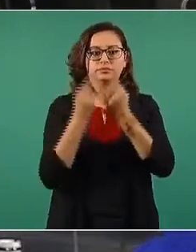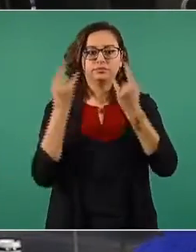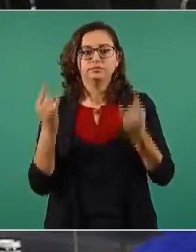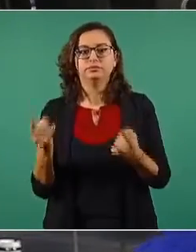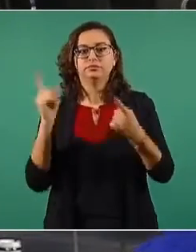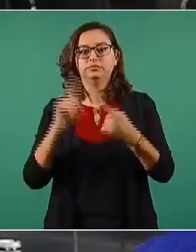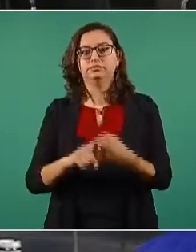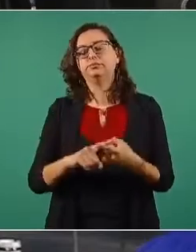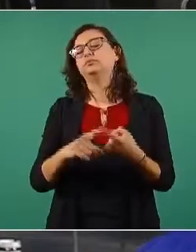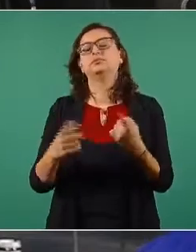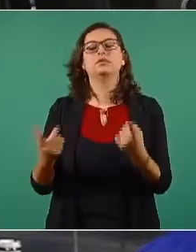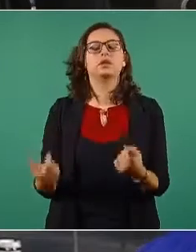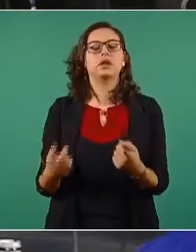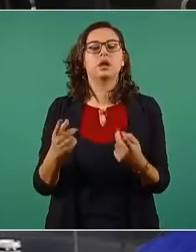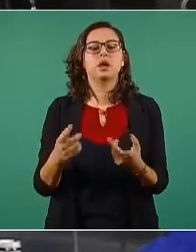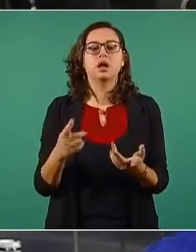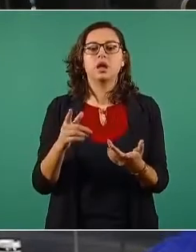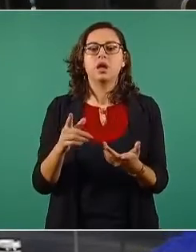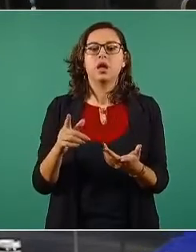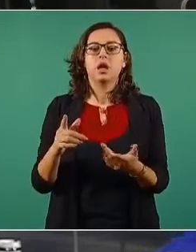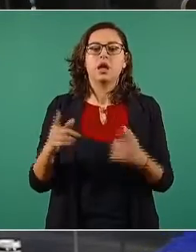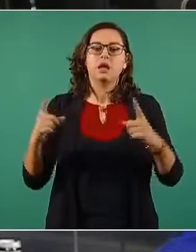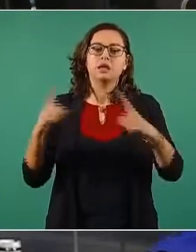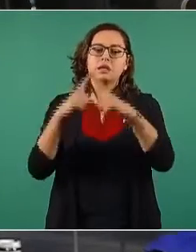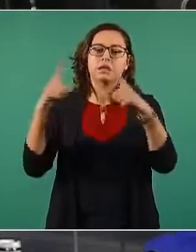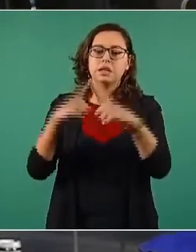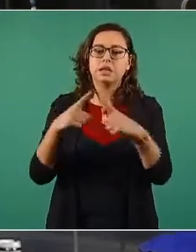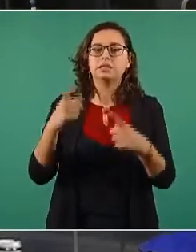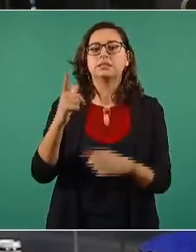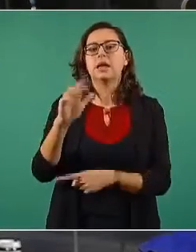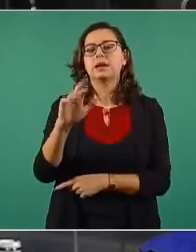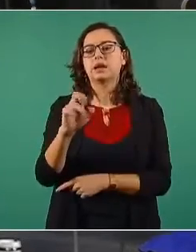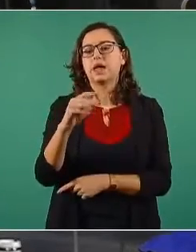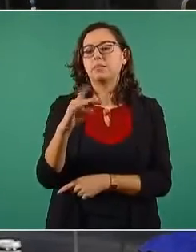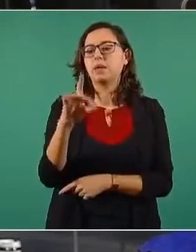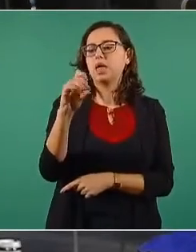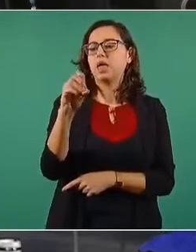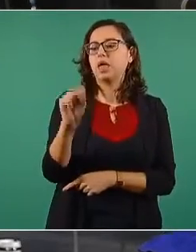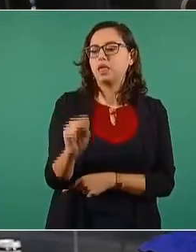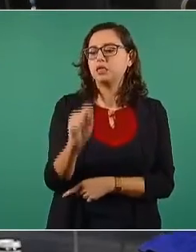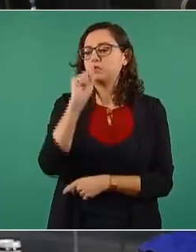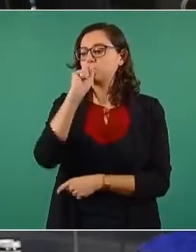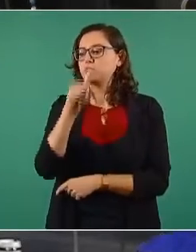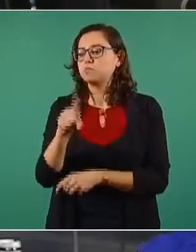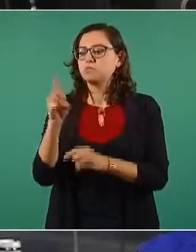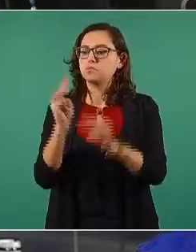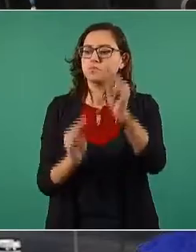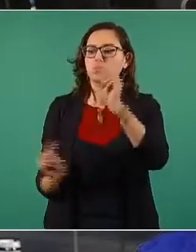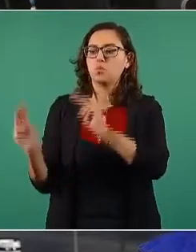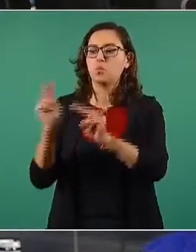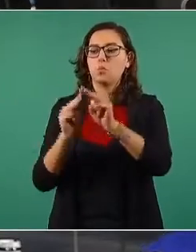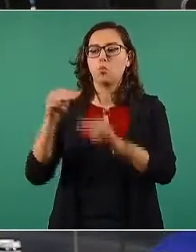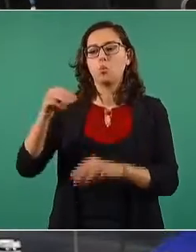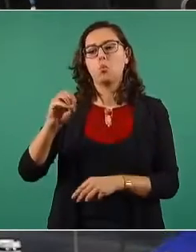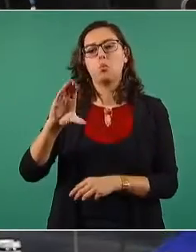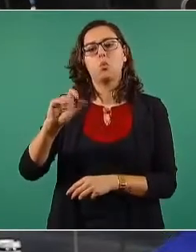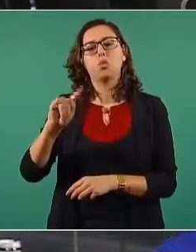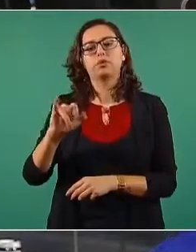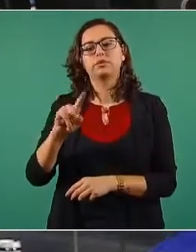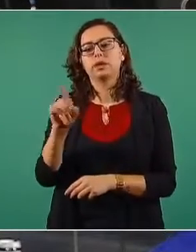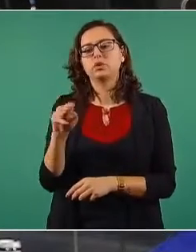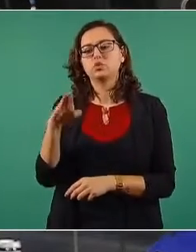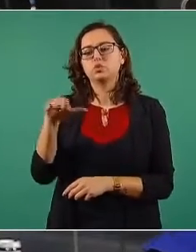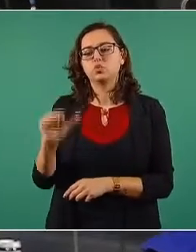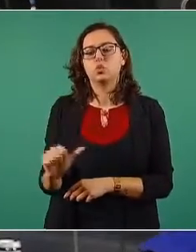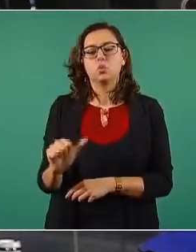Basílica y el Acuaducto de Remedios, así como el Cerro de Moctezuma, zona arqueológica bajo resguardo del Instituto